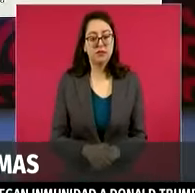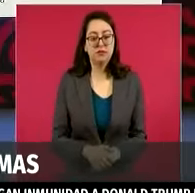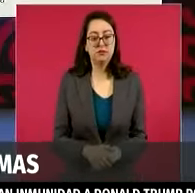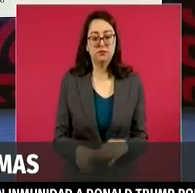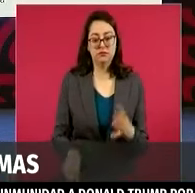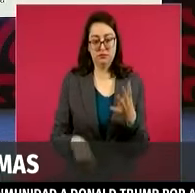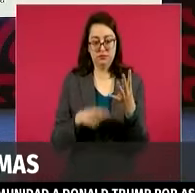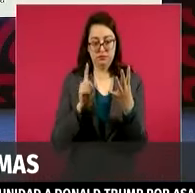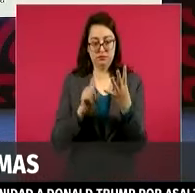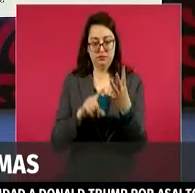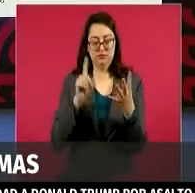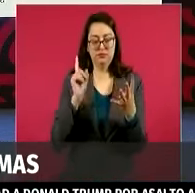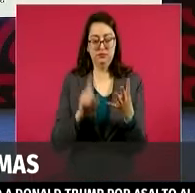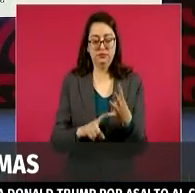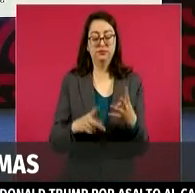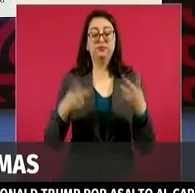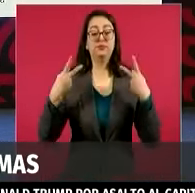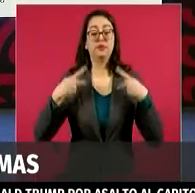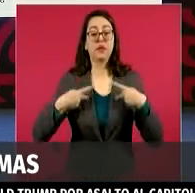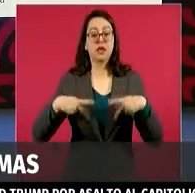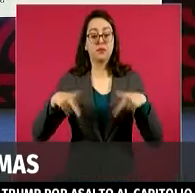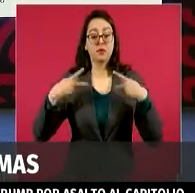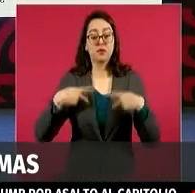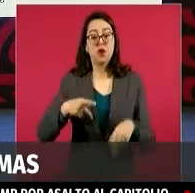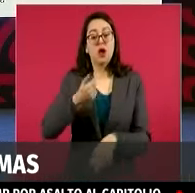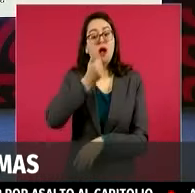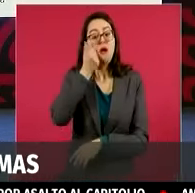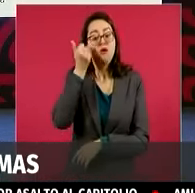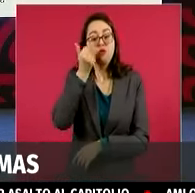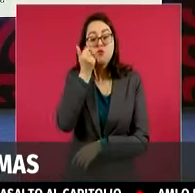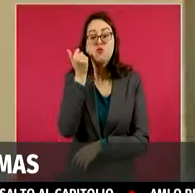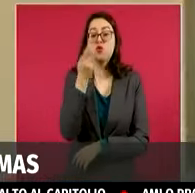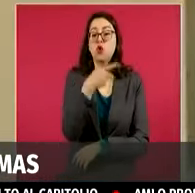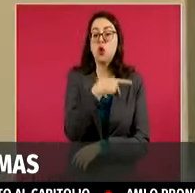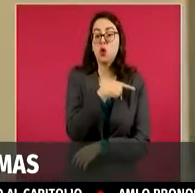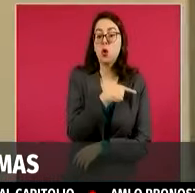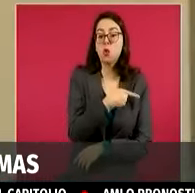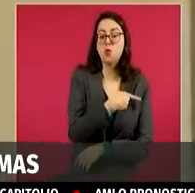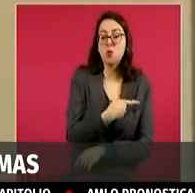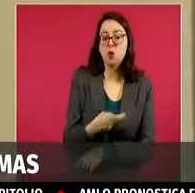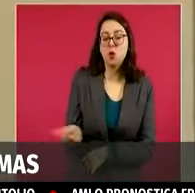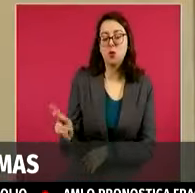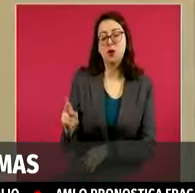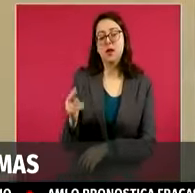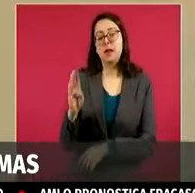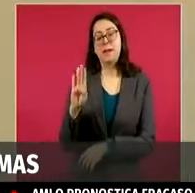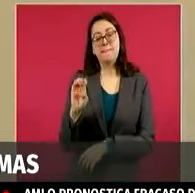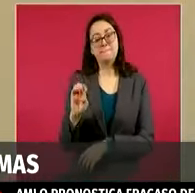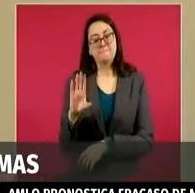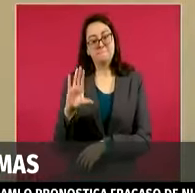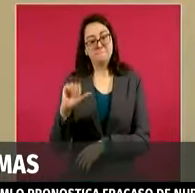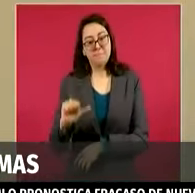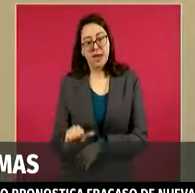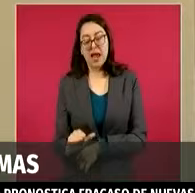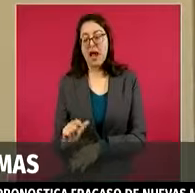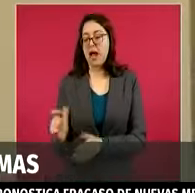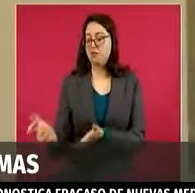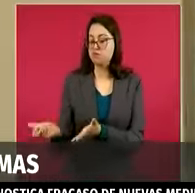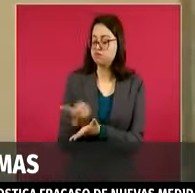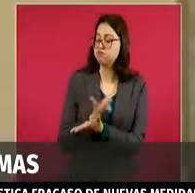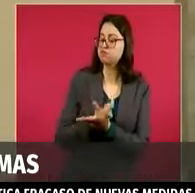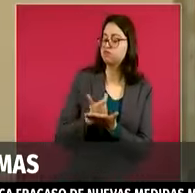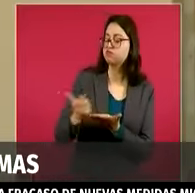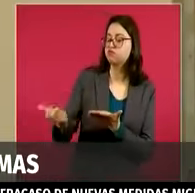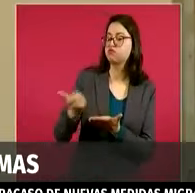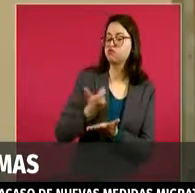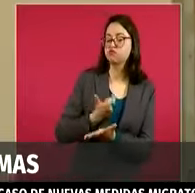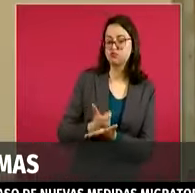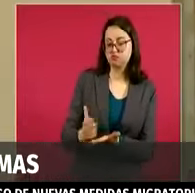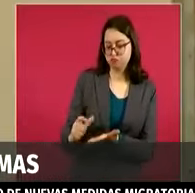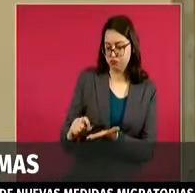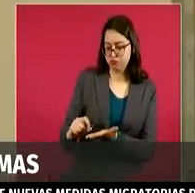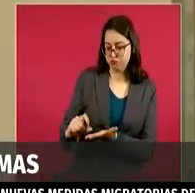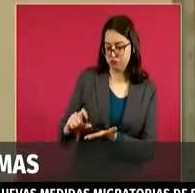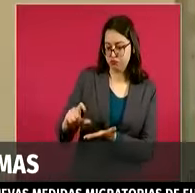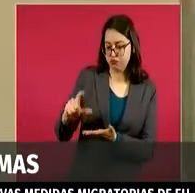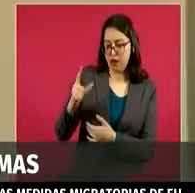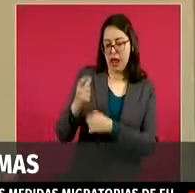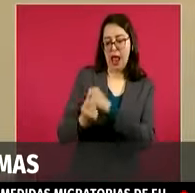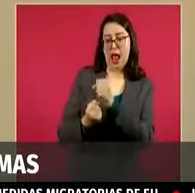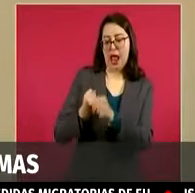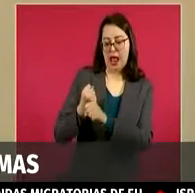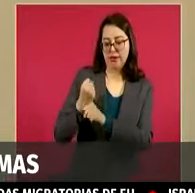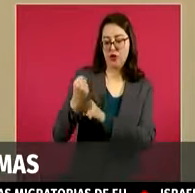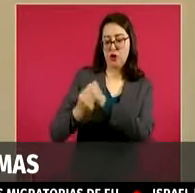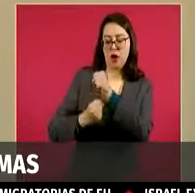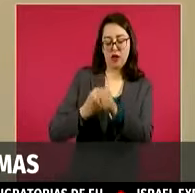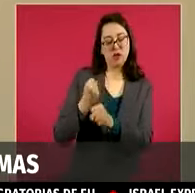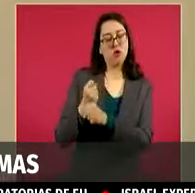requerir reformas, pero unas reformas claramente pensadas y delineadas. Yo creo que habría que analizar muy